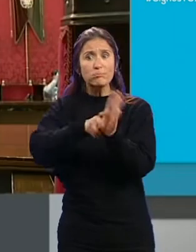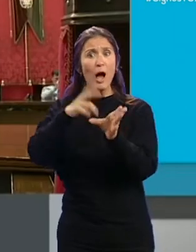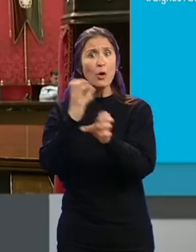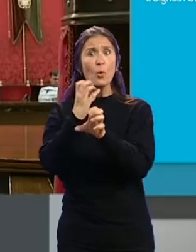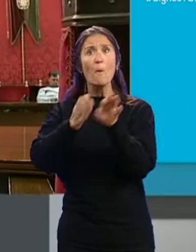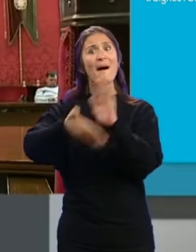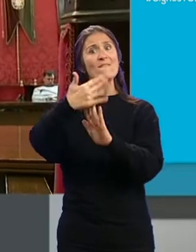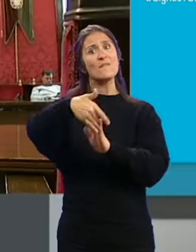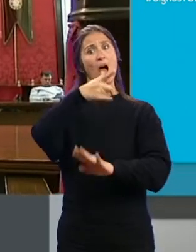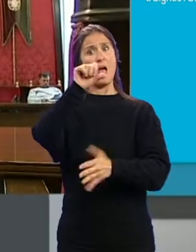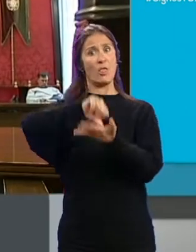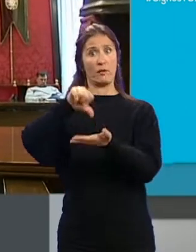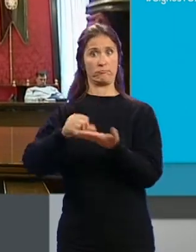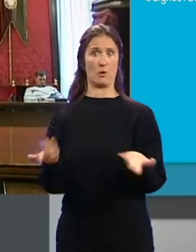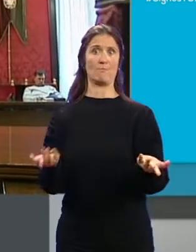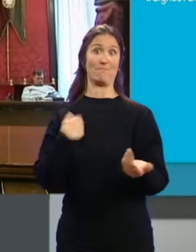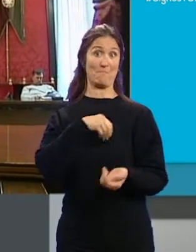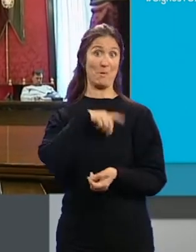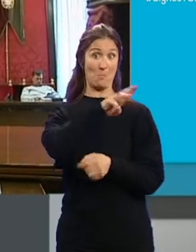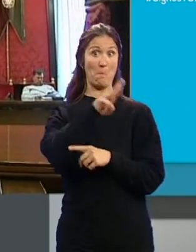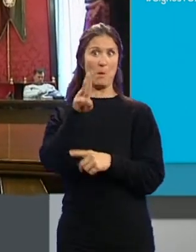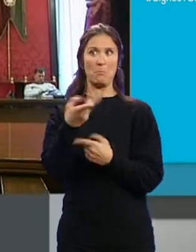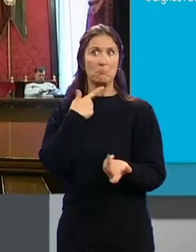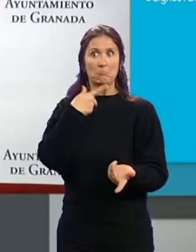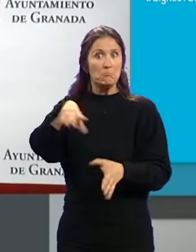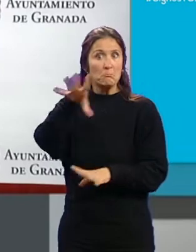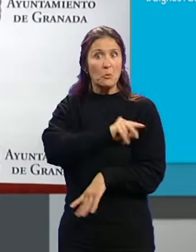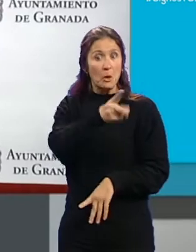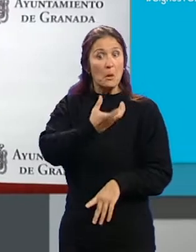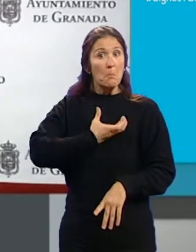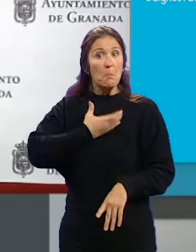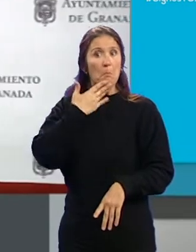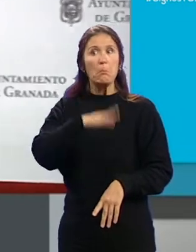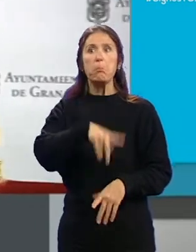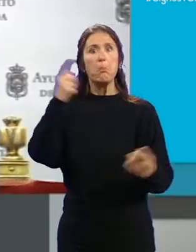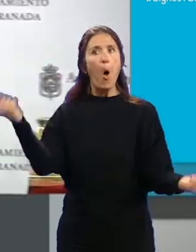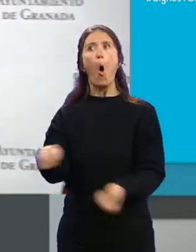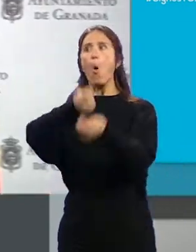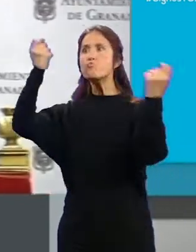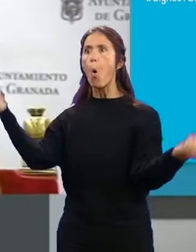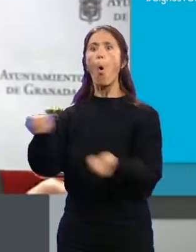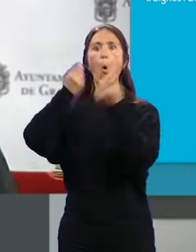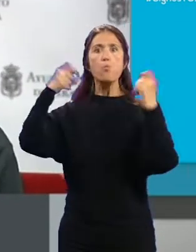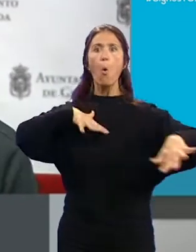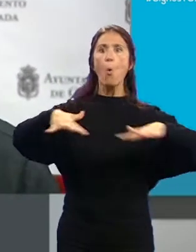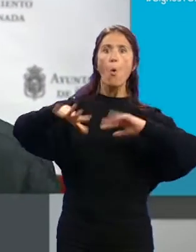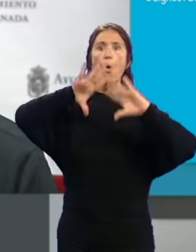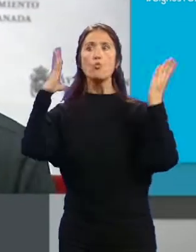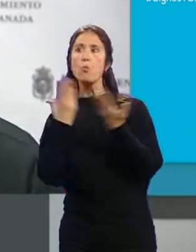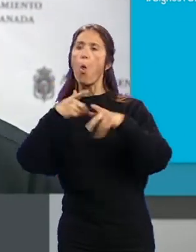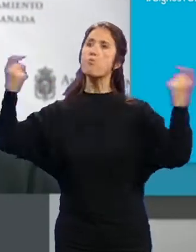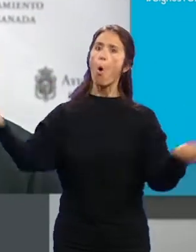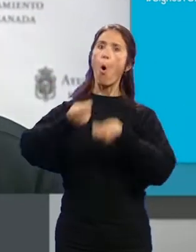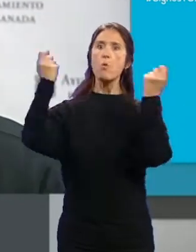al centro. La Lidl Popular ha afirmado no entender cómo al alcalde Cuenca se le llena la boca... ...de movilidad universal y accesibilidad